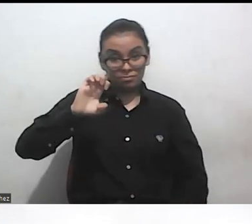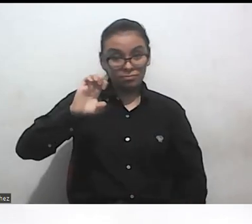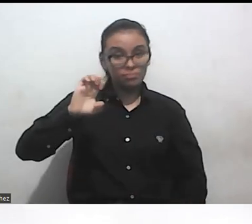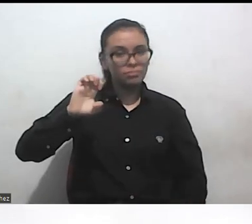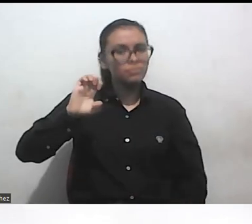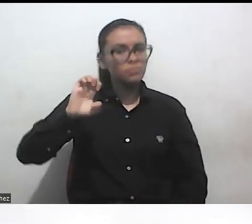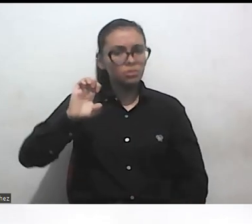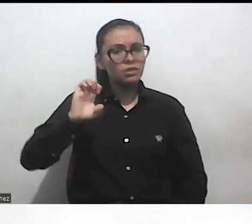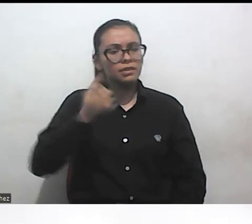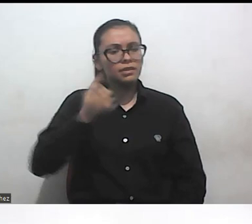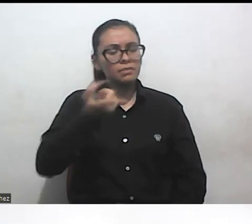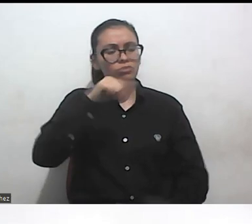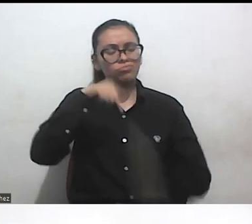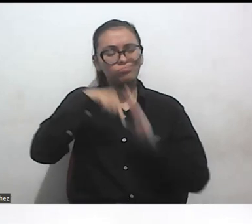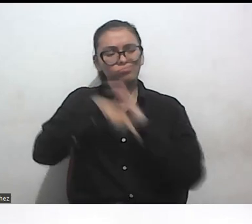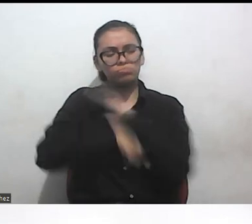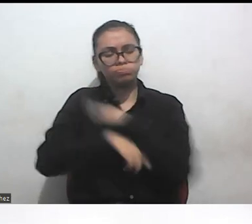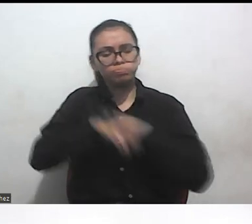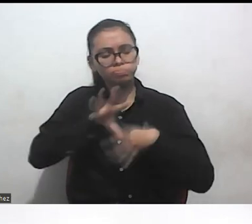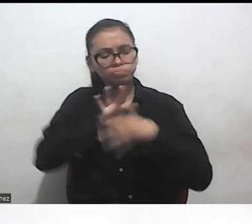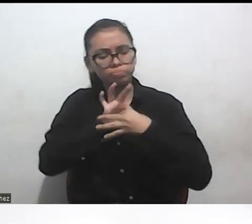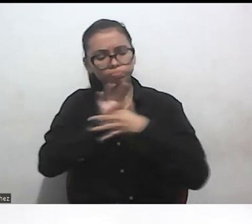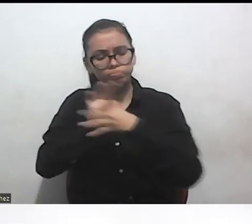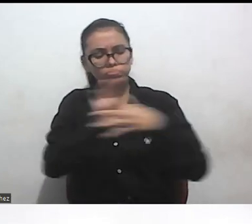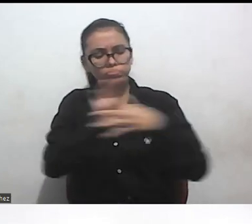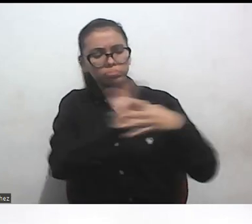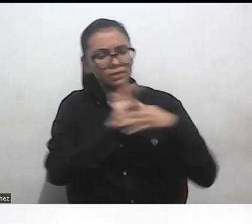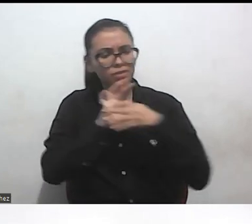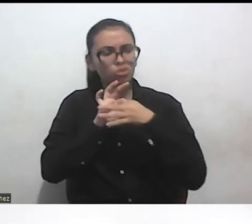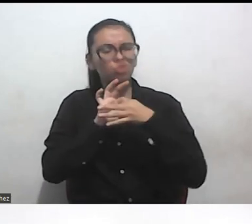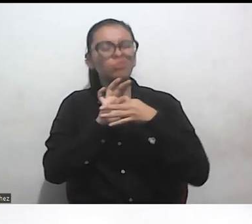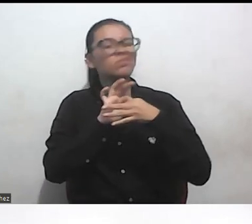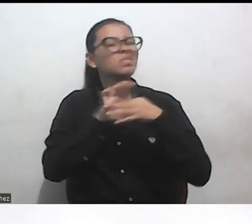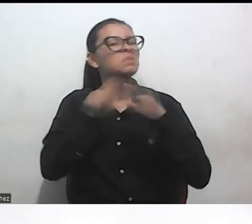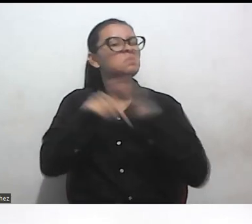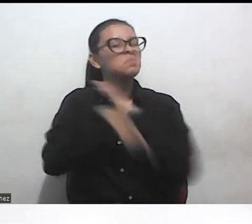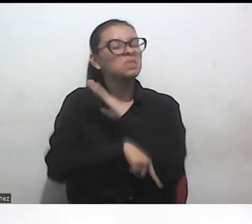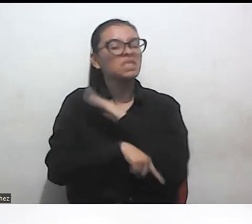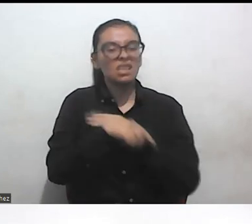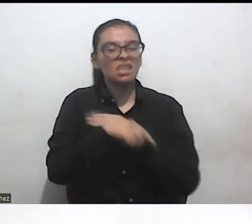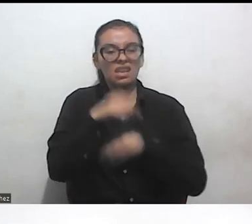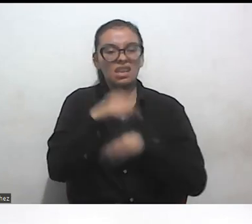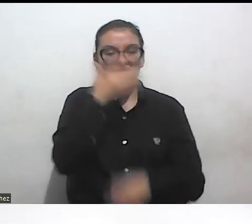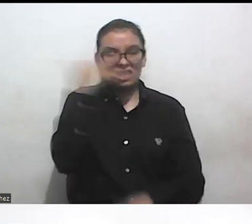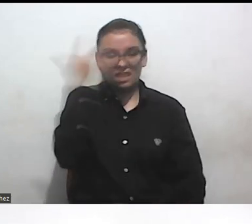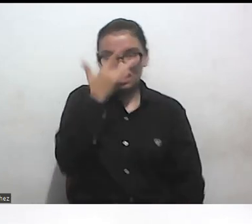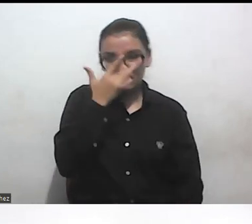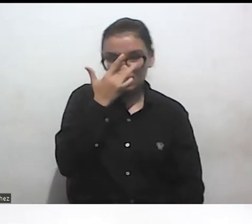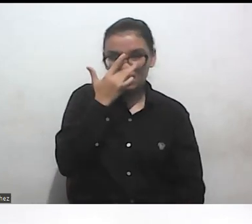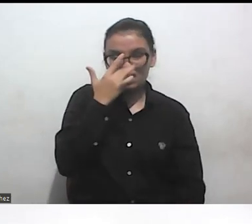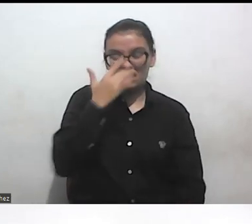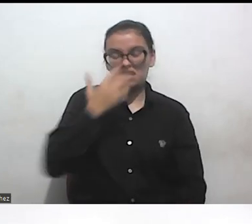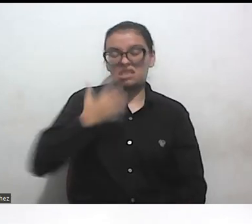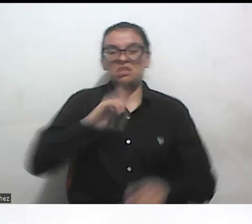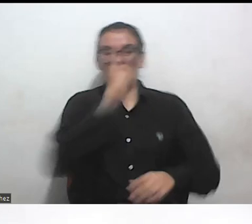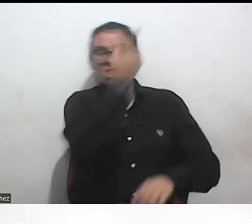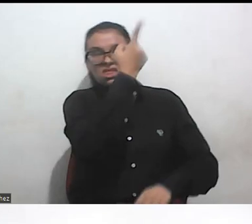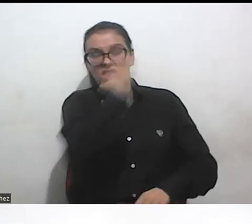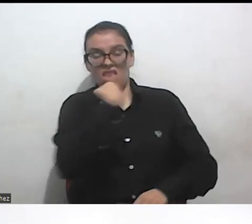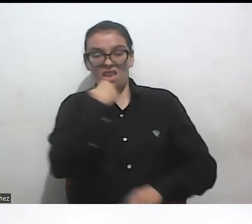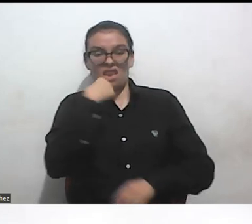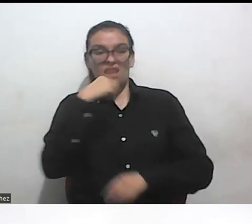están profundamente enraizadas en nociones racistas, eugenésicas imperialistas, colonialistas y capitalistas.